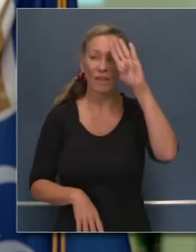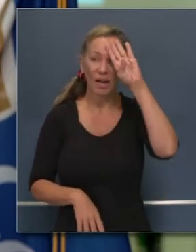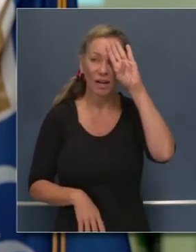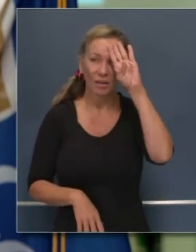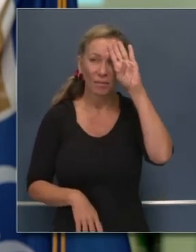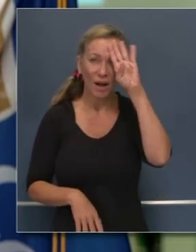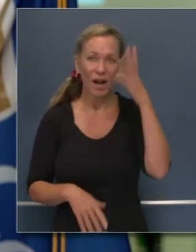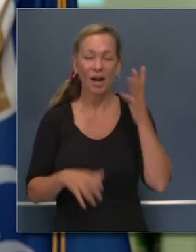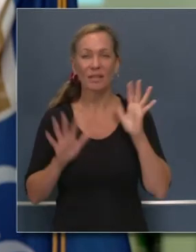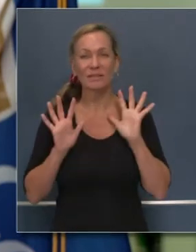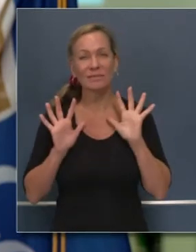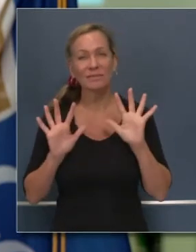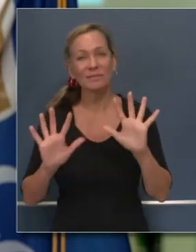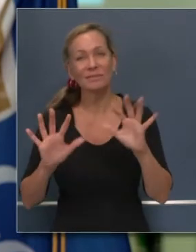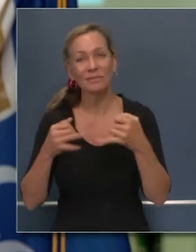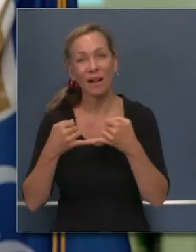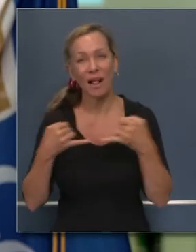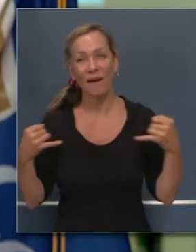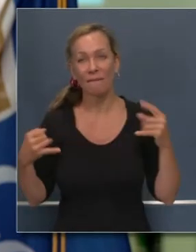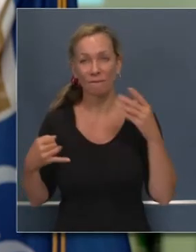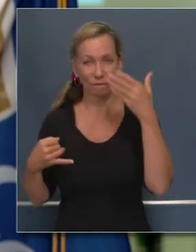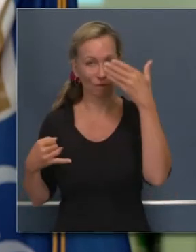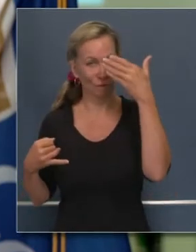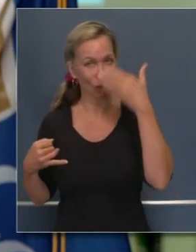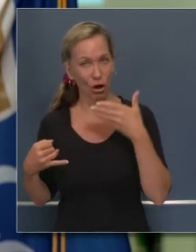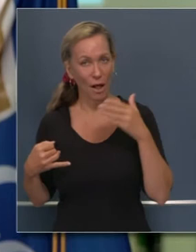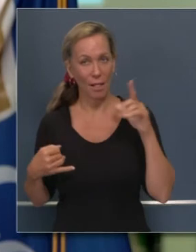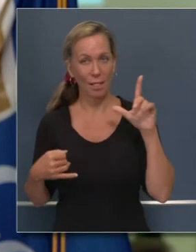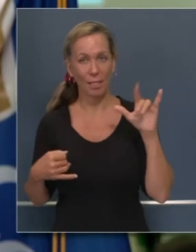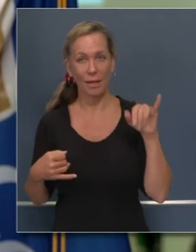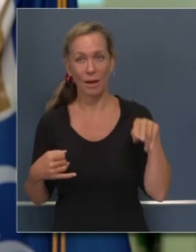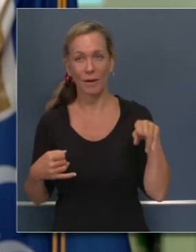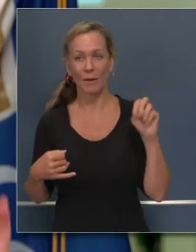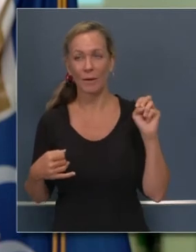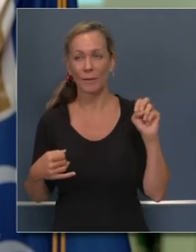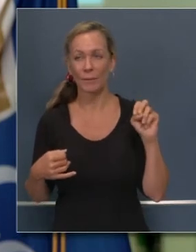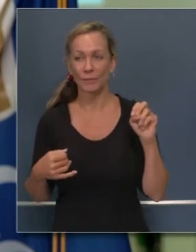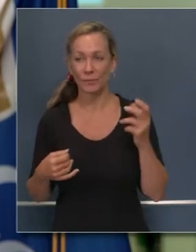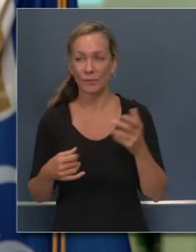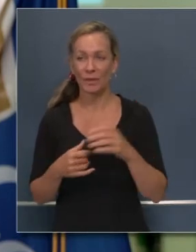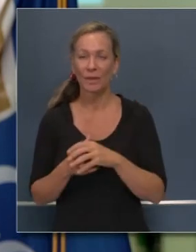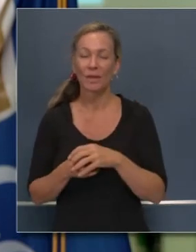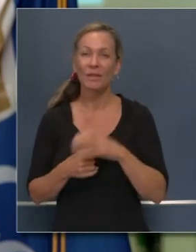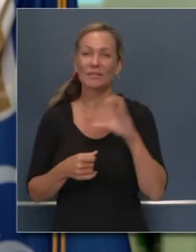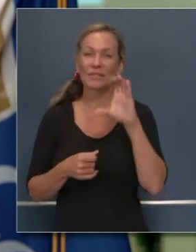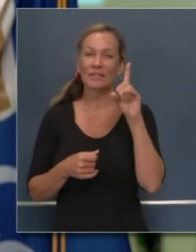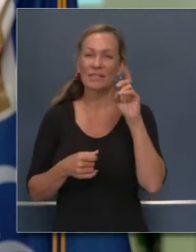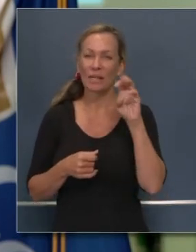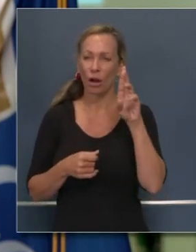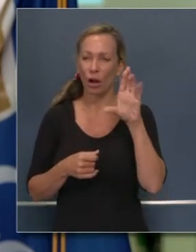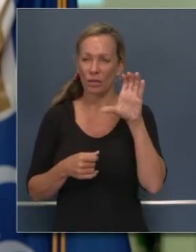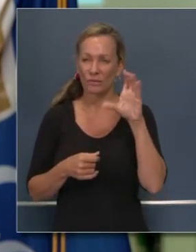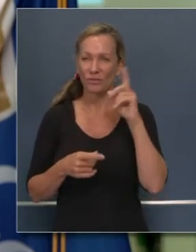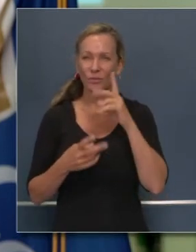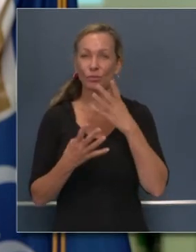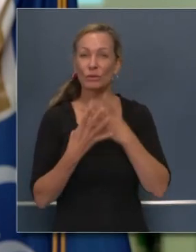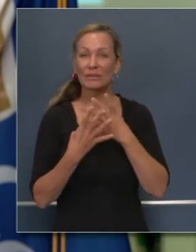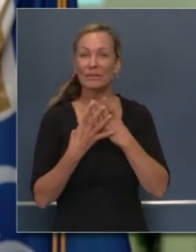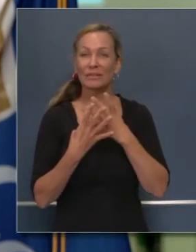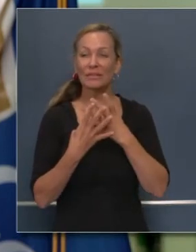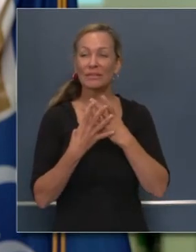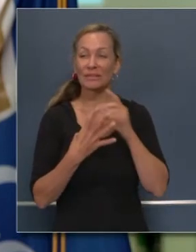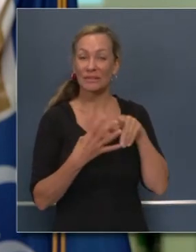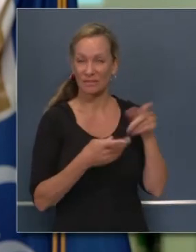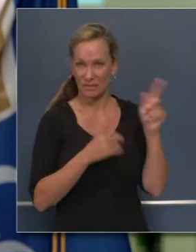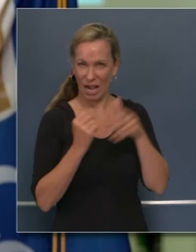la gente de la conservación forestal y otros que hemos visto en Pleasanton también el